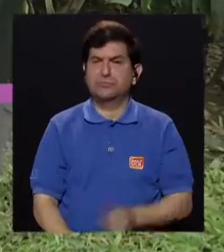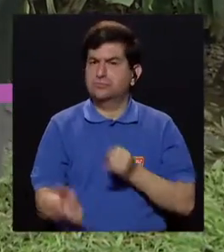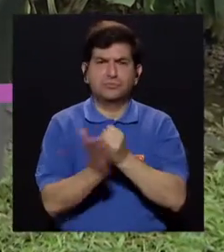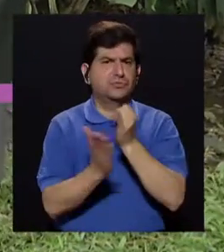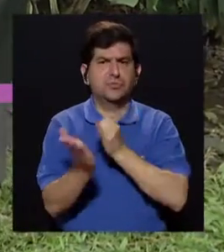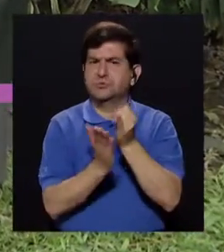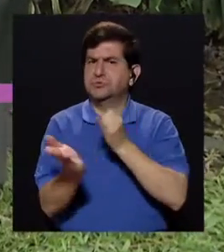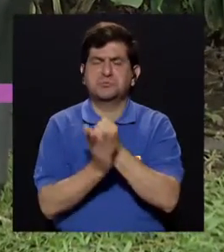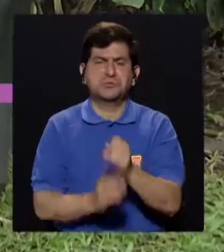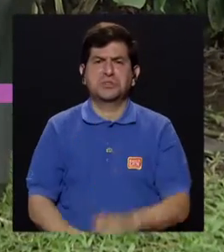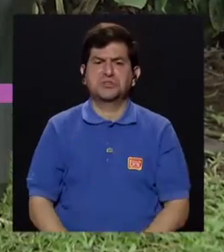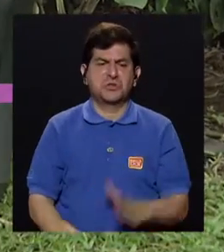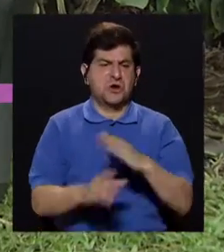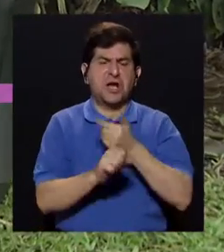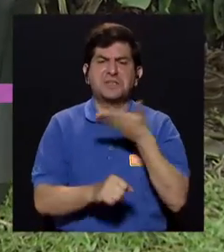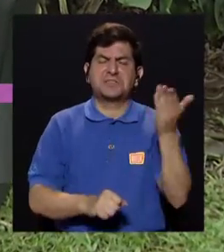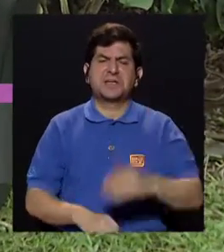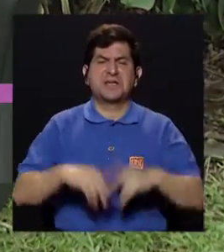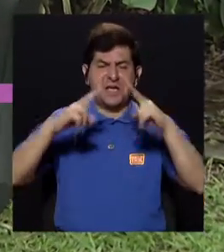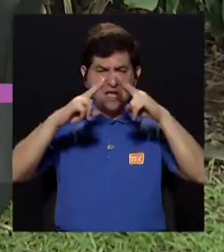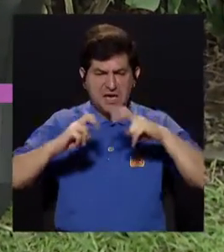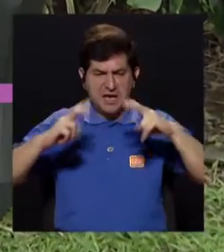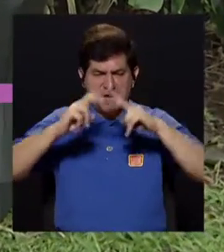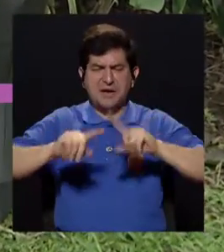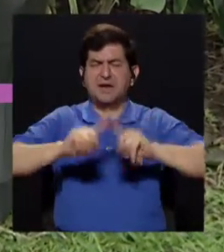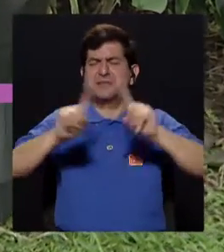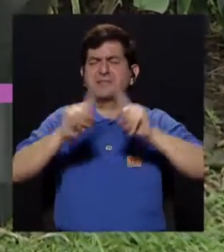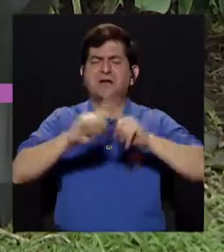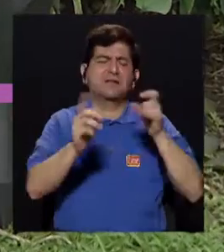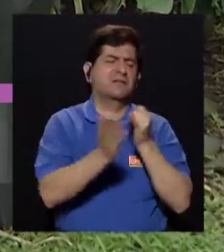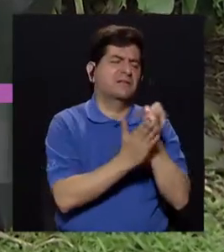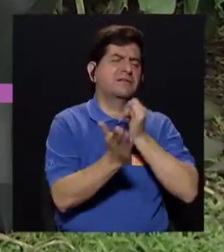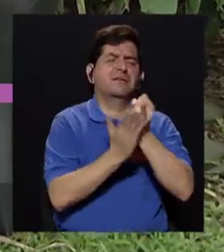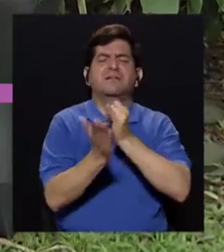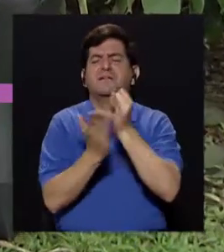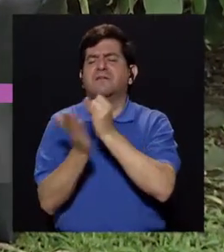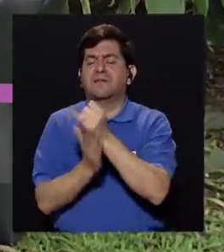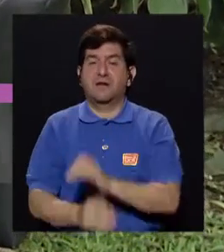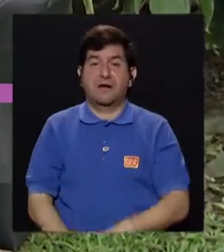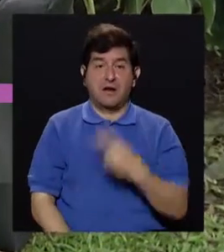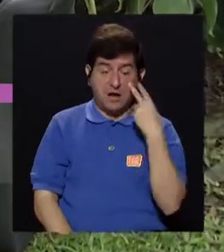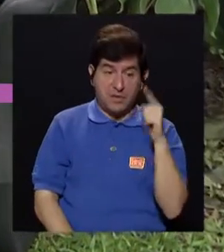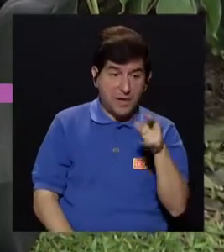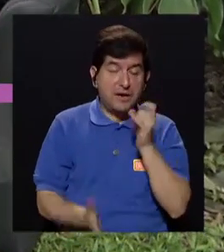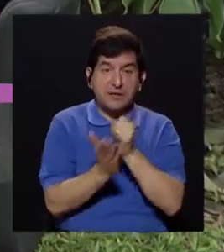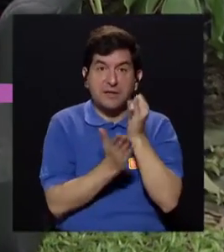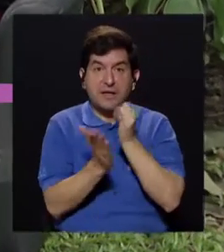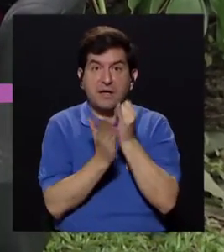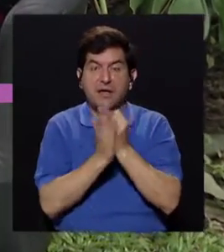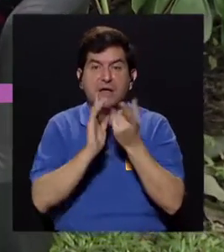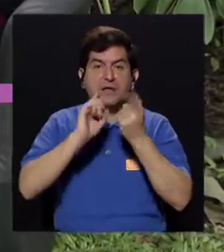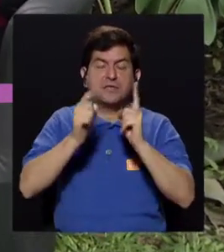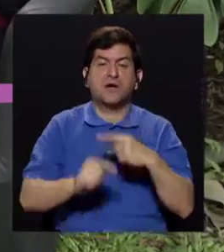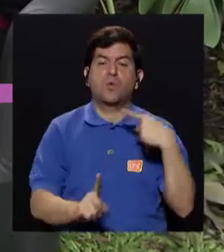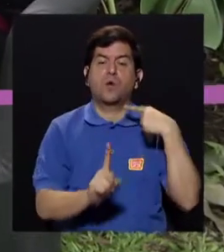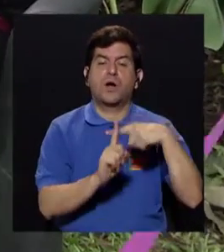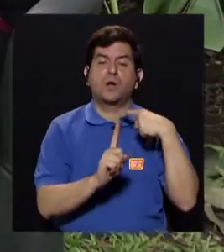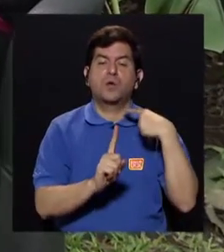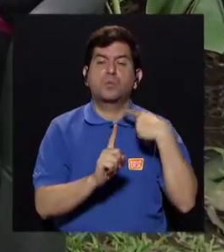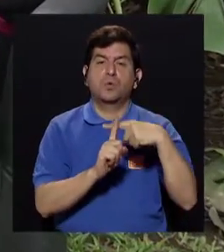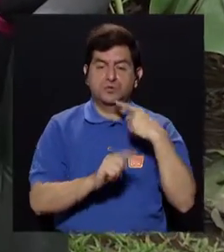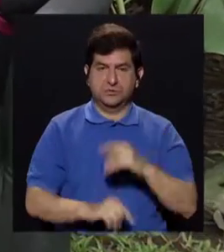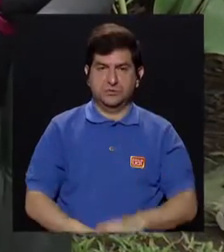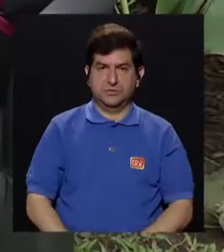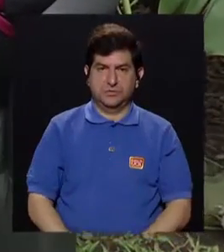no es una investigación, sino lo que se hizo fue revisar muchas investigaciones y ver cuáles de esas investigaciones están dando